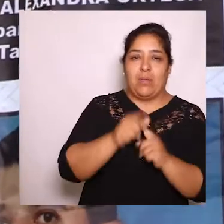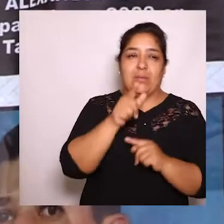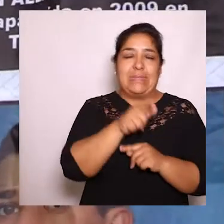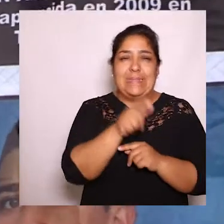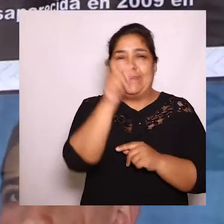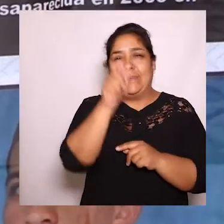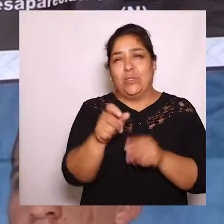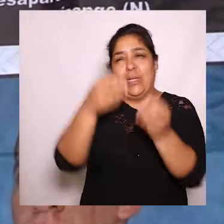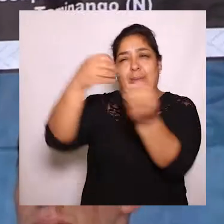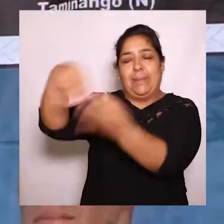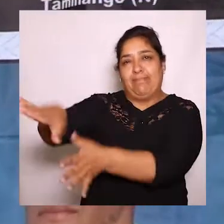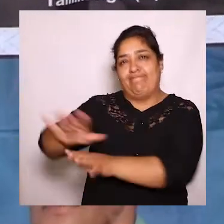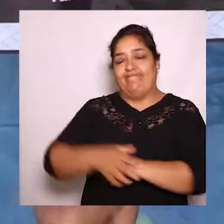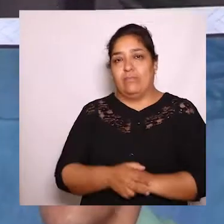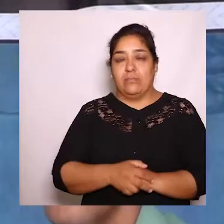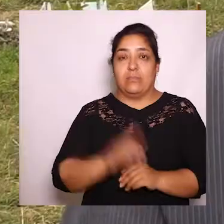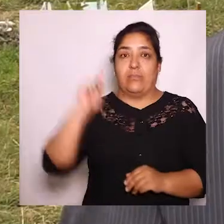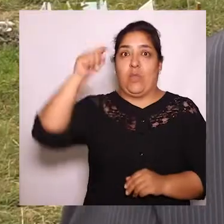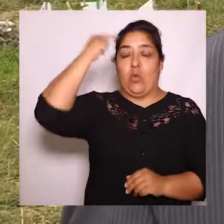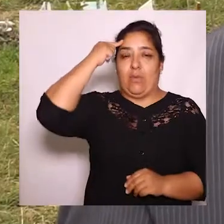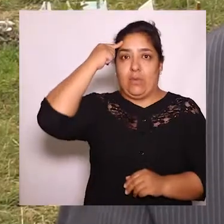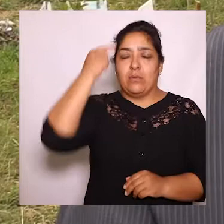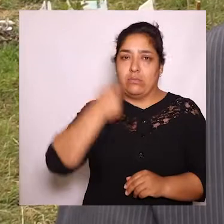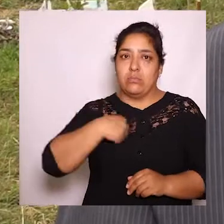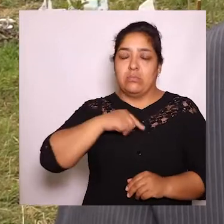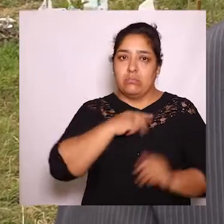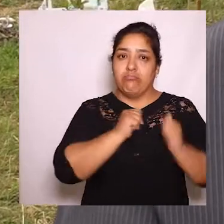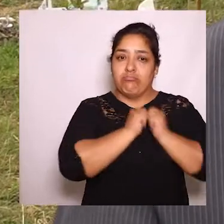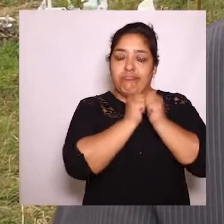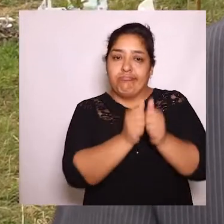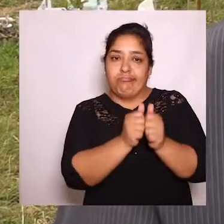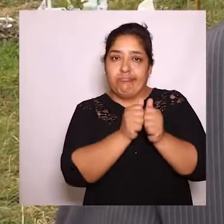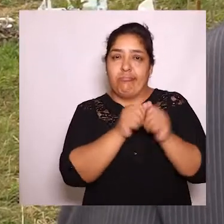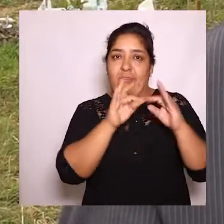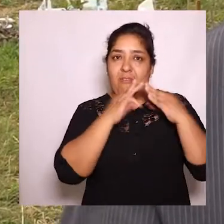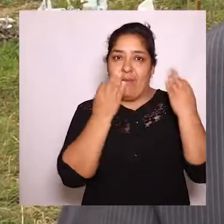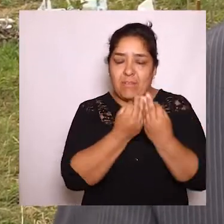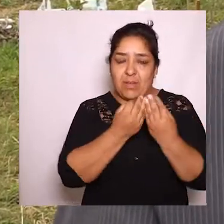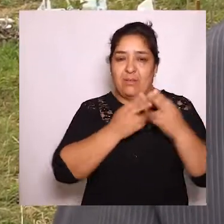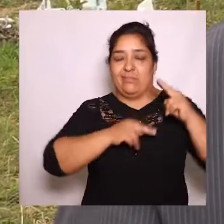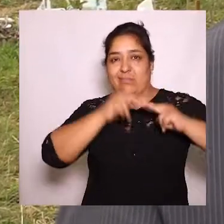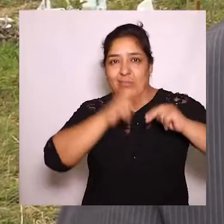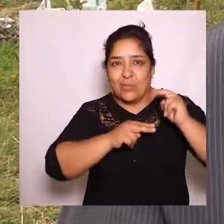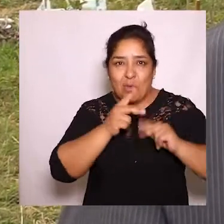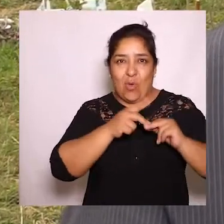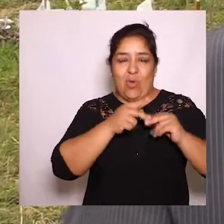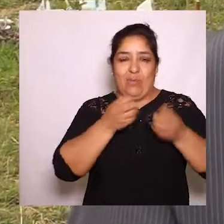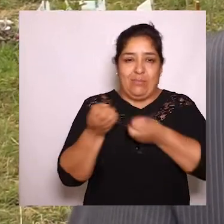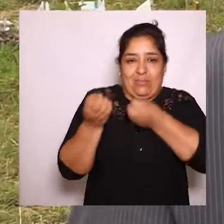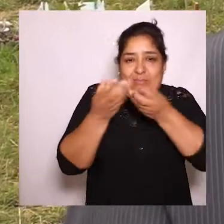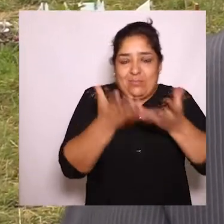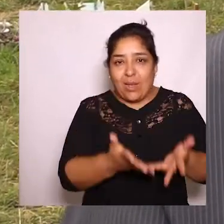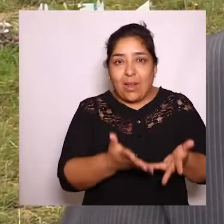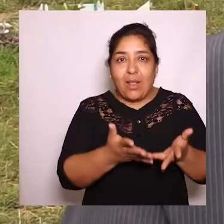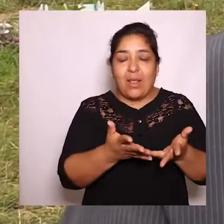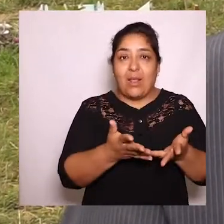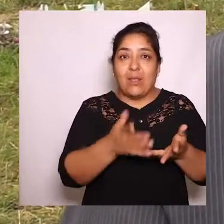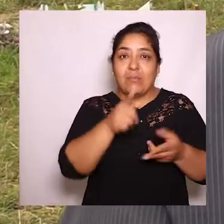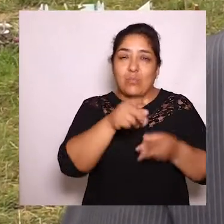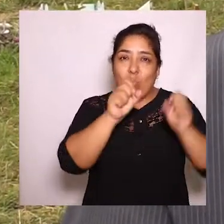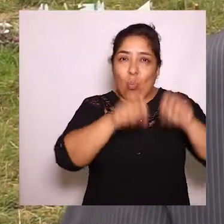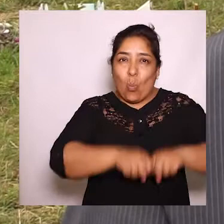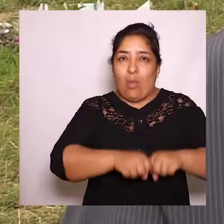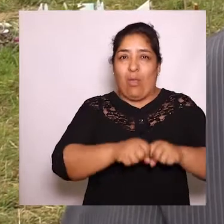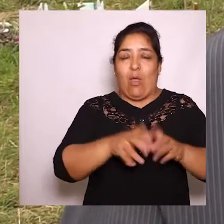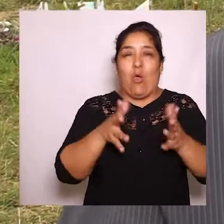siguen lejos de sus hogares. Desde la gobernación junto con las familias hemos venido construyendo y hemos venido aportando de una manera que